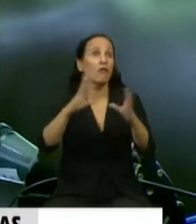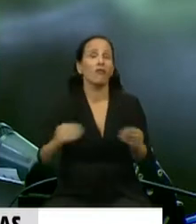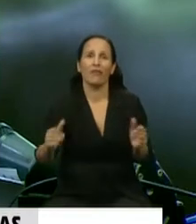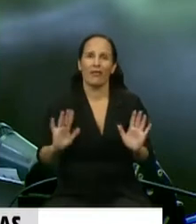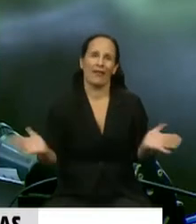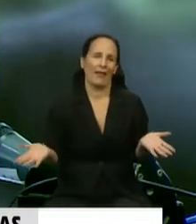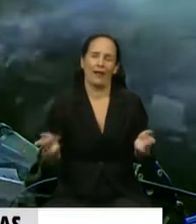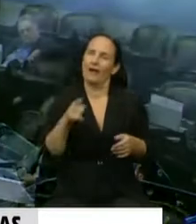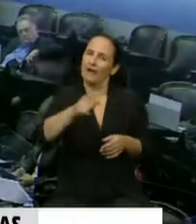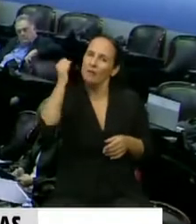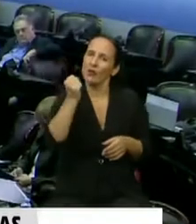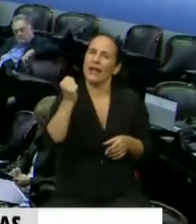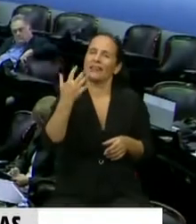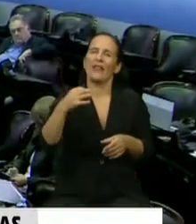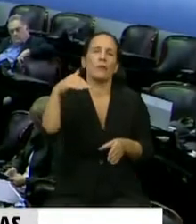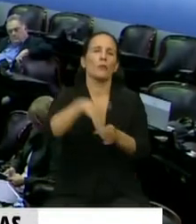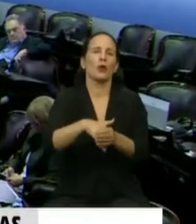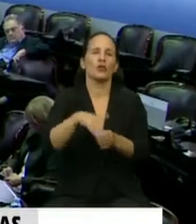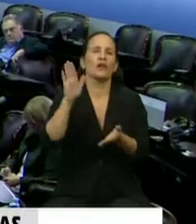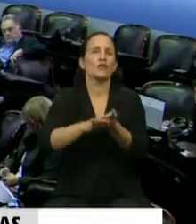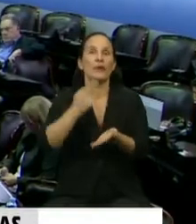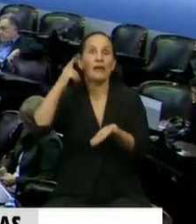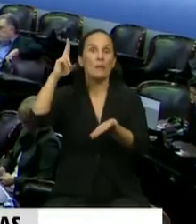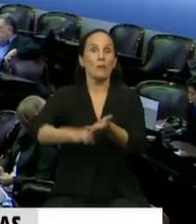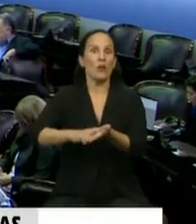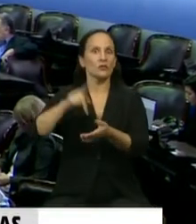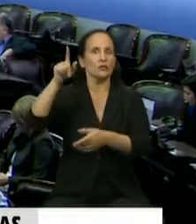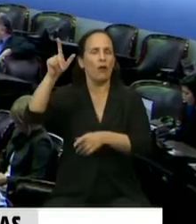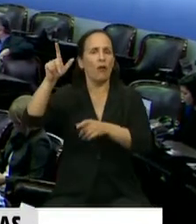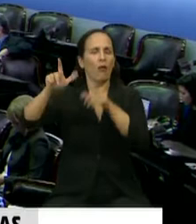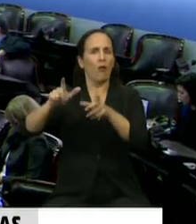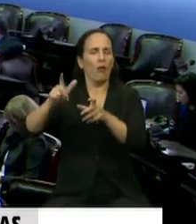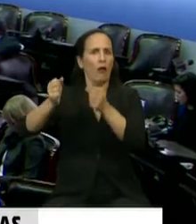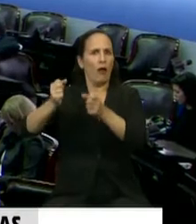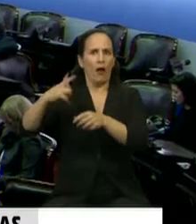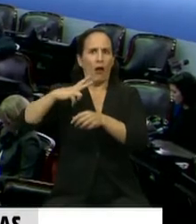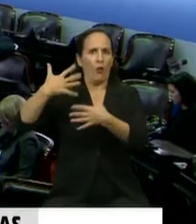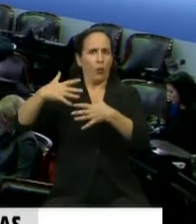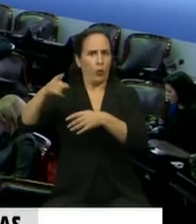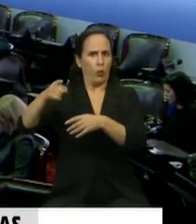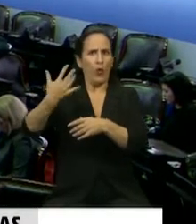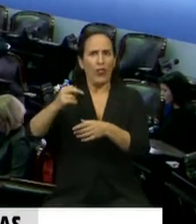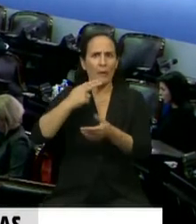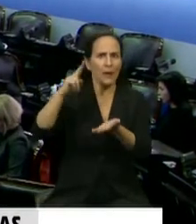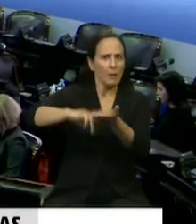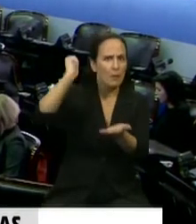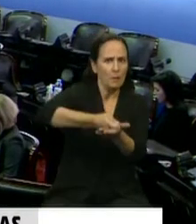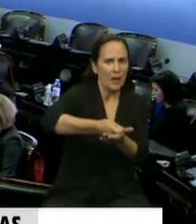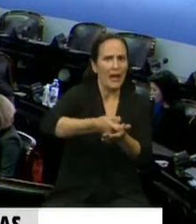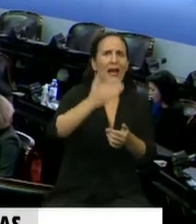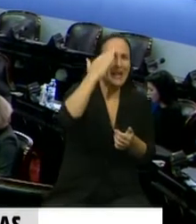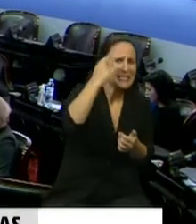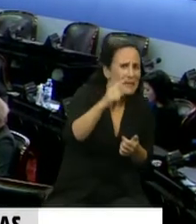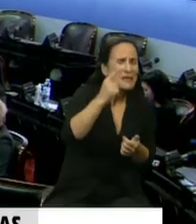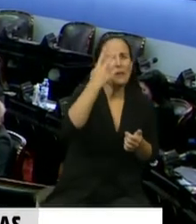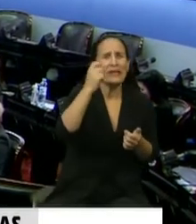fundamental votar este impuesto a las grandes fortunas, que es un impuesto que permite recadurar entre 15.000 y 20.000